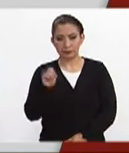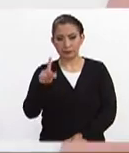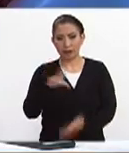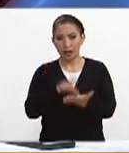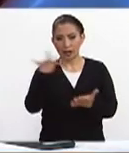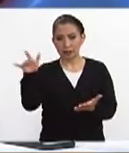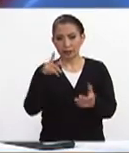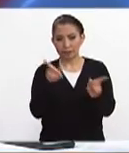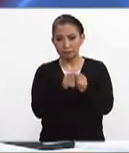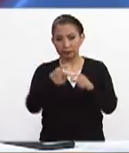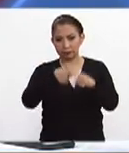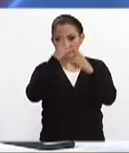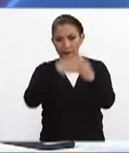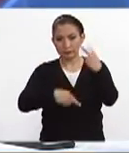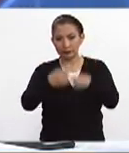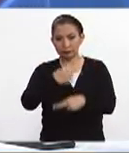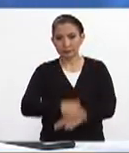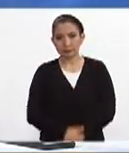gracias vamos a un breve corte